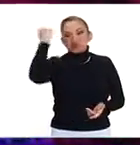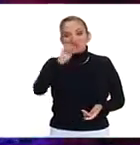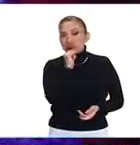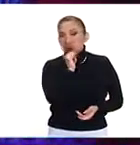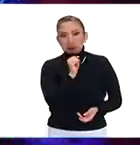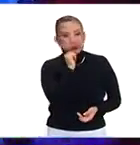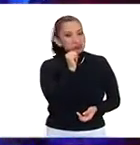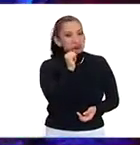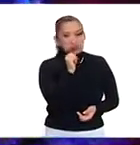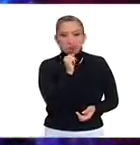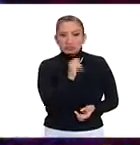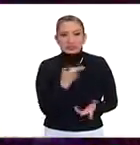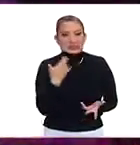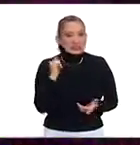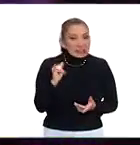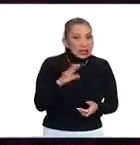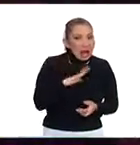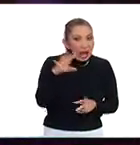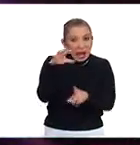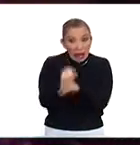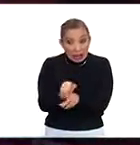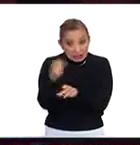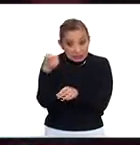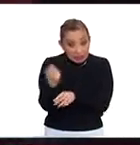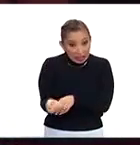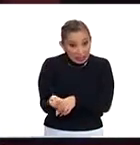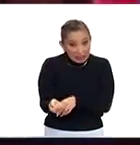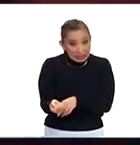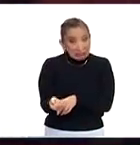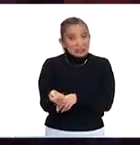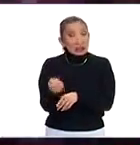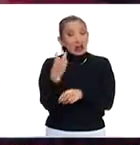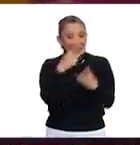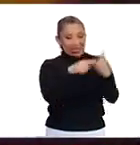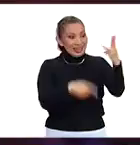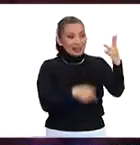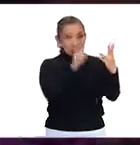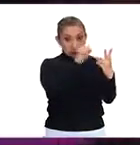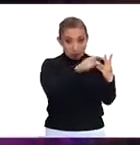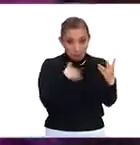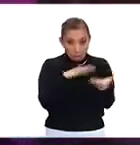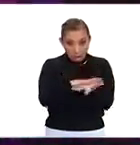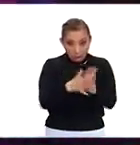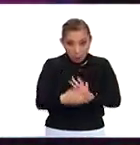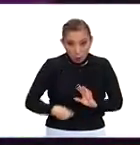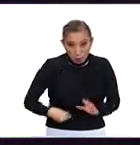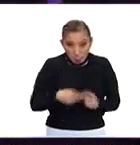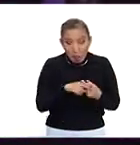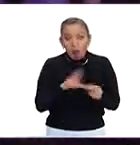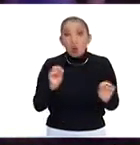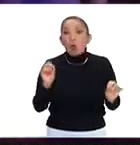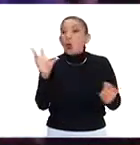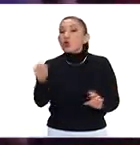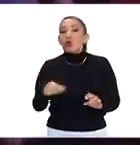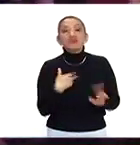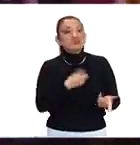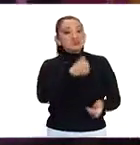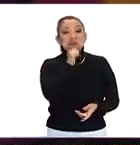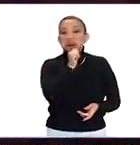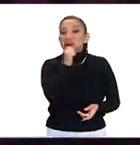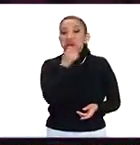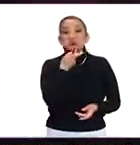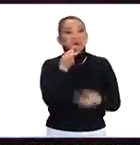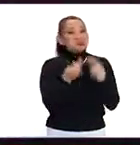dicho nada, ni de si hay detenidos en torno a eso, si de esos tres detenidos son los involucrados en la balacera, y el